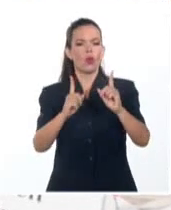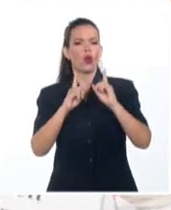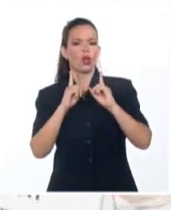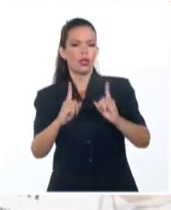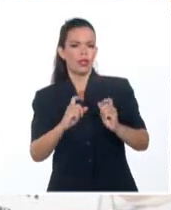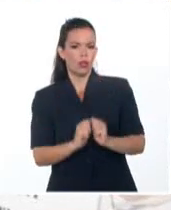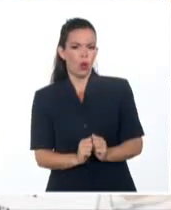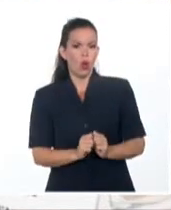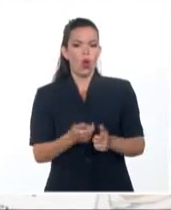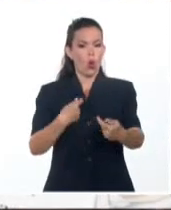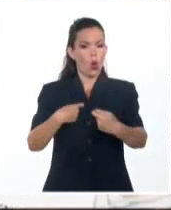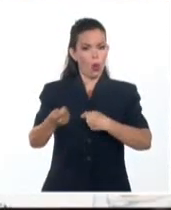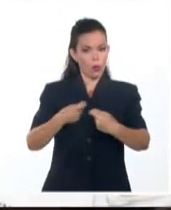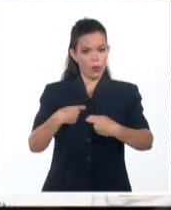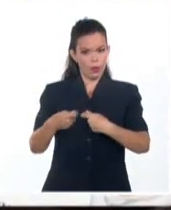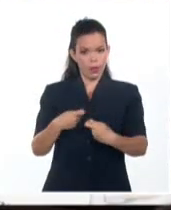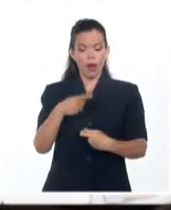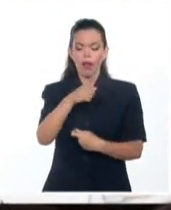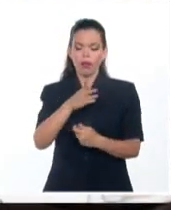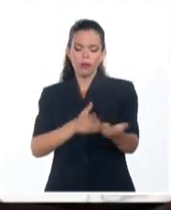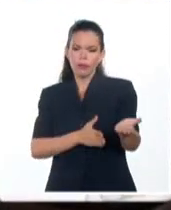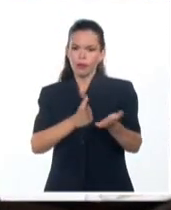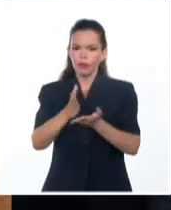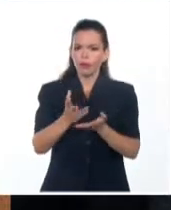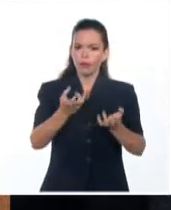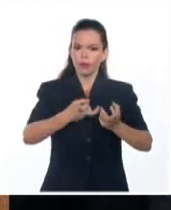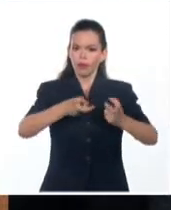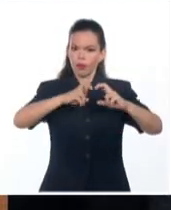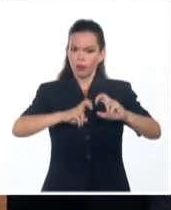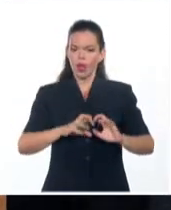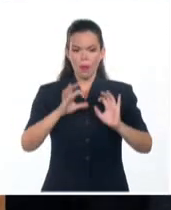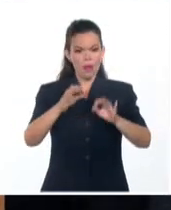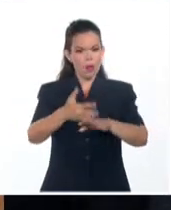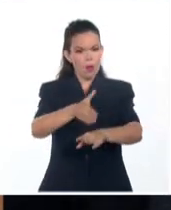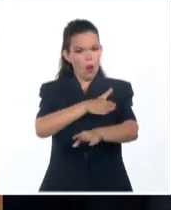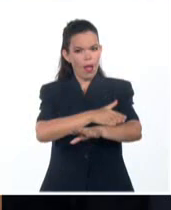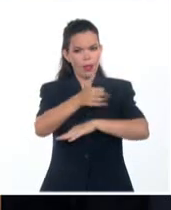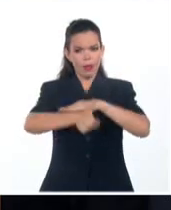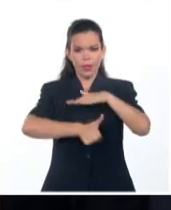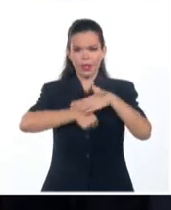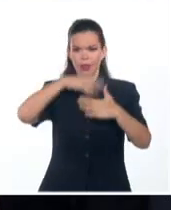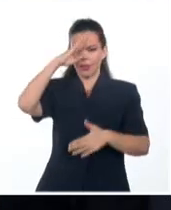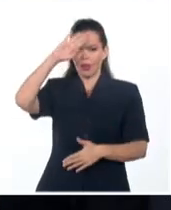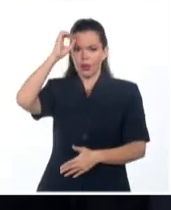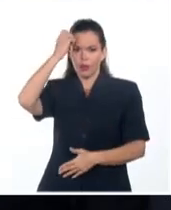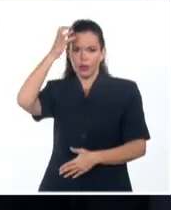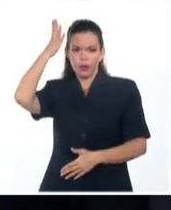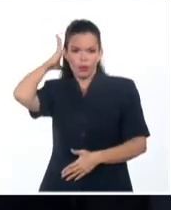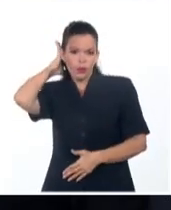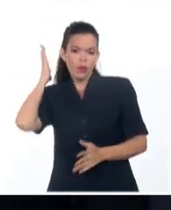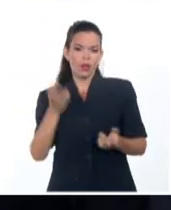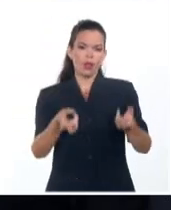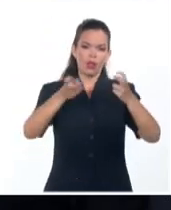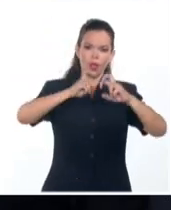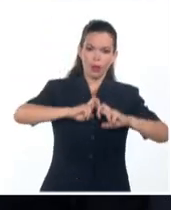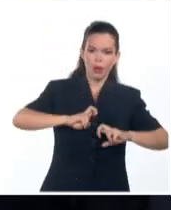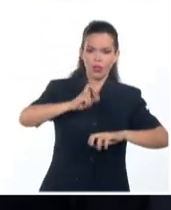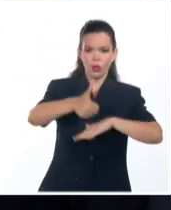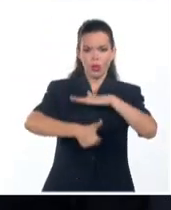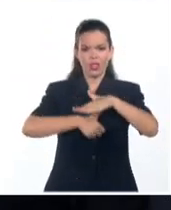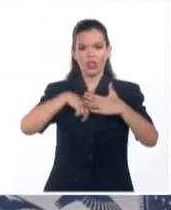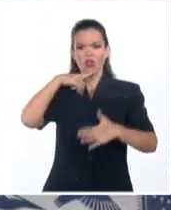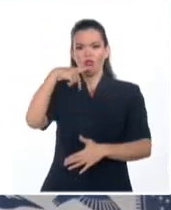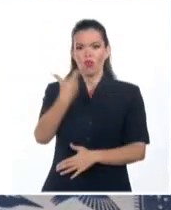continuidad a las conversaciones sostenidas por el presidente cubano, Miguel Díaz Canel Bermúdez, con su homólogo ruso Vladimir Putin en noviembre de